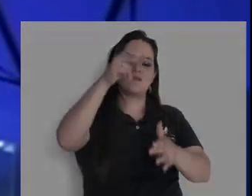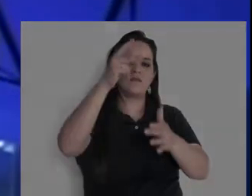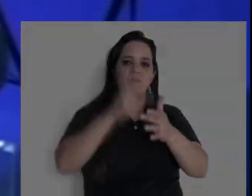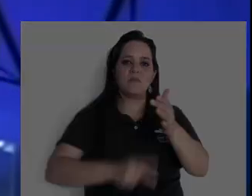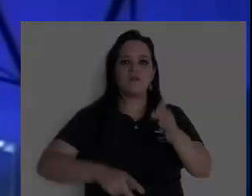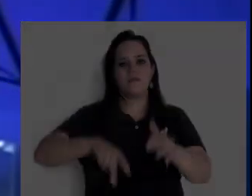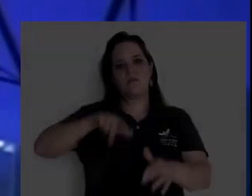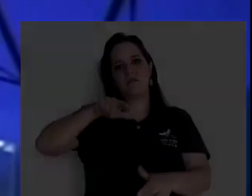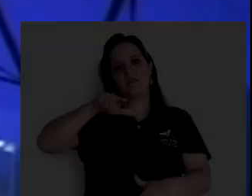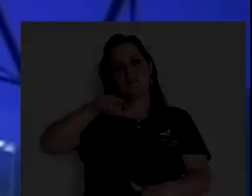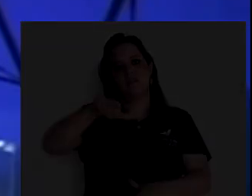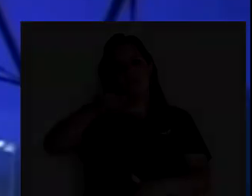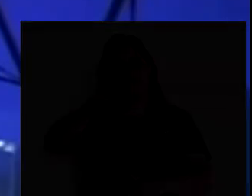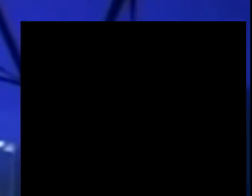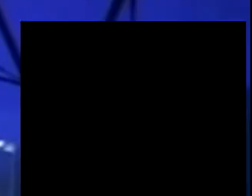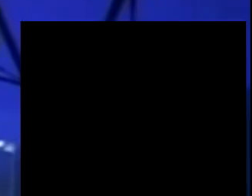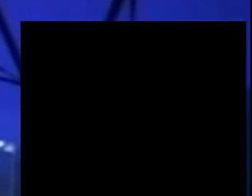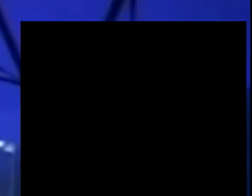justo parece, llega, no, mira,